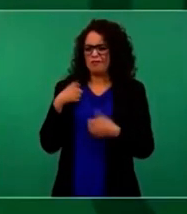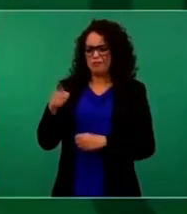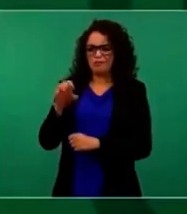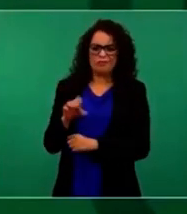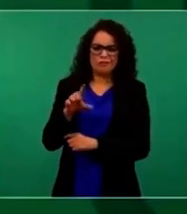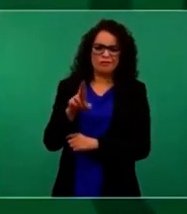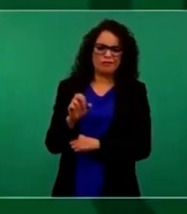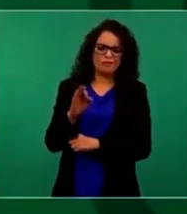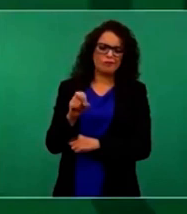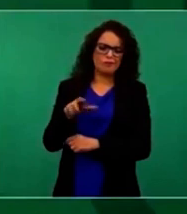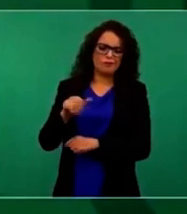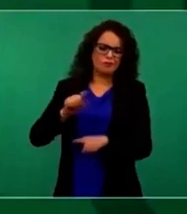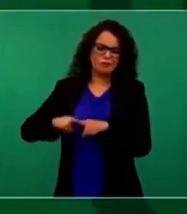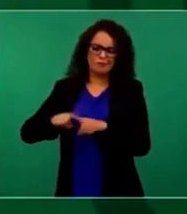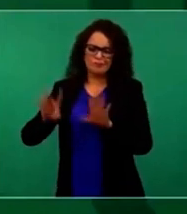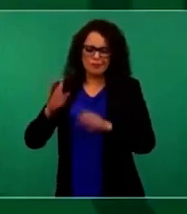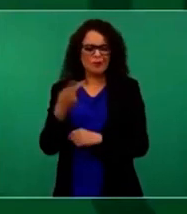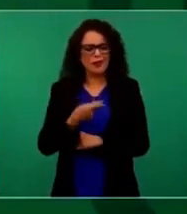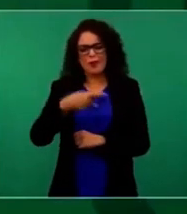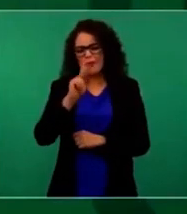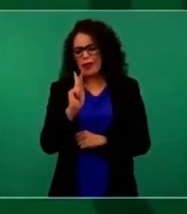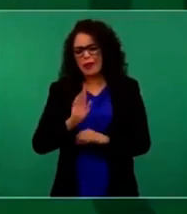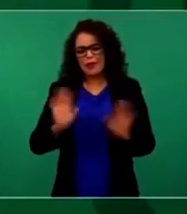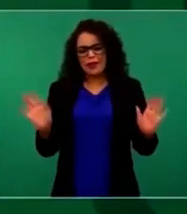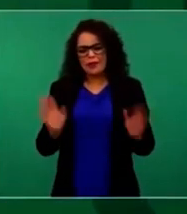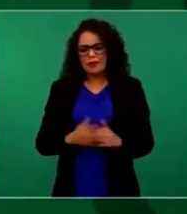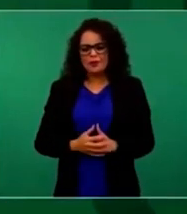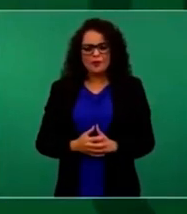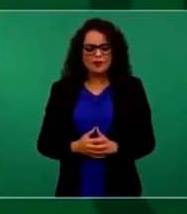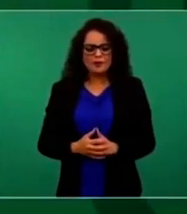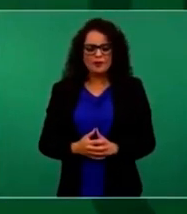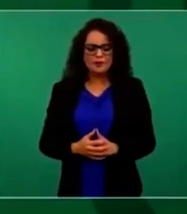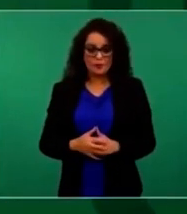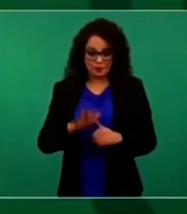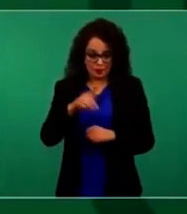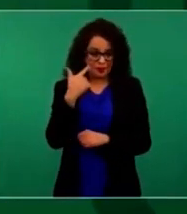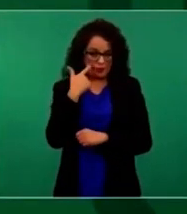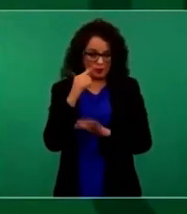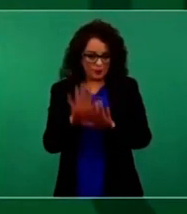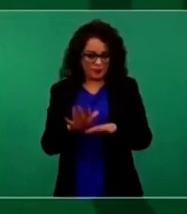Pero, fíjense,